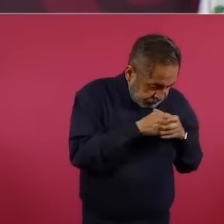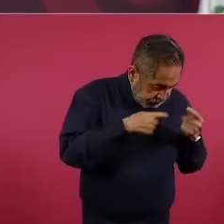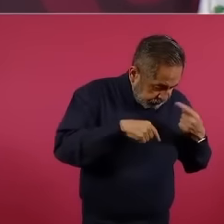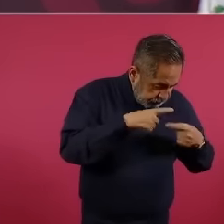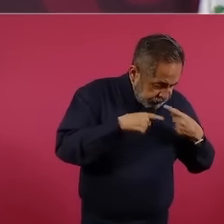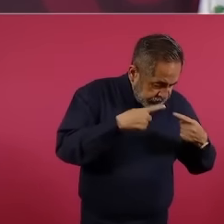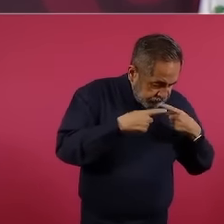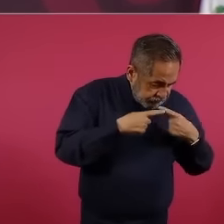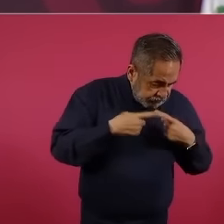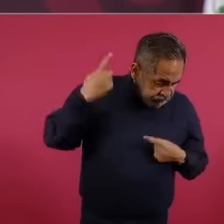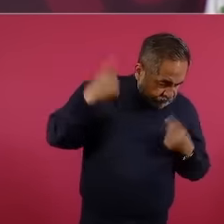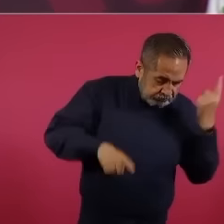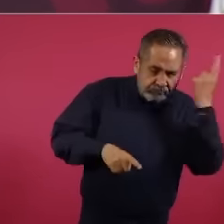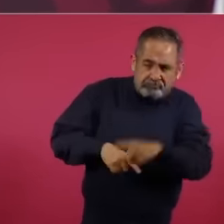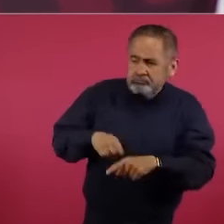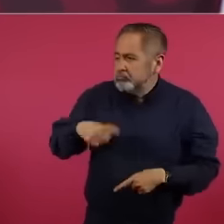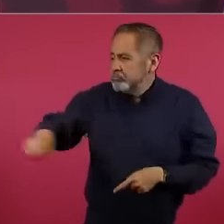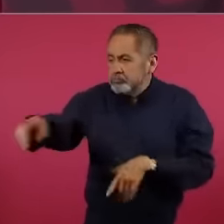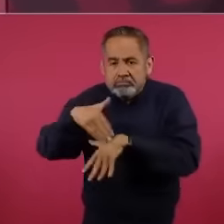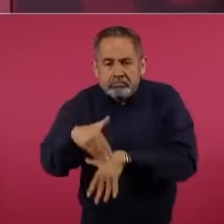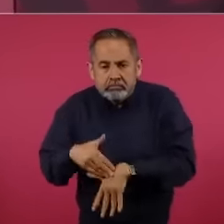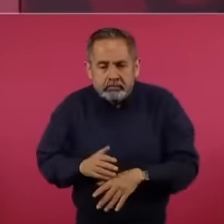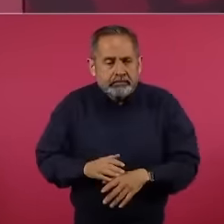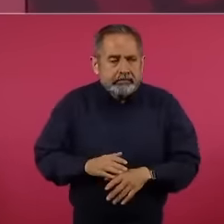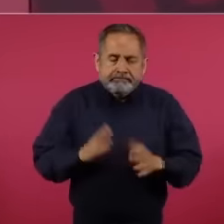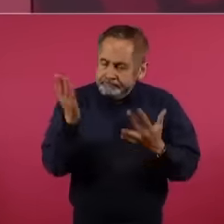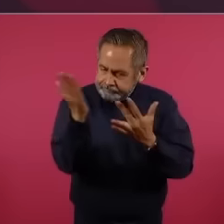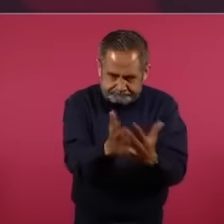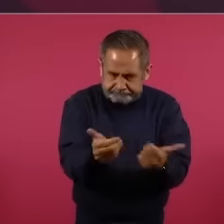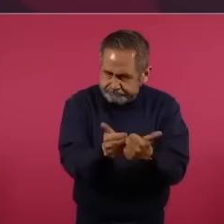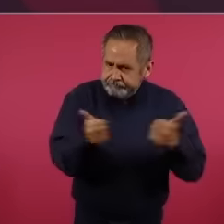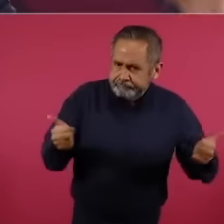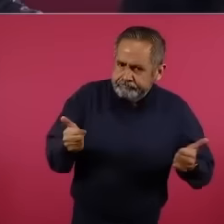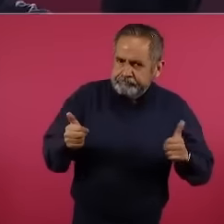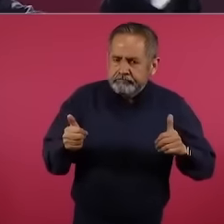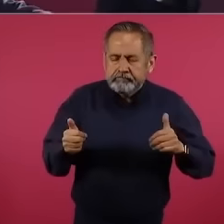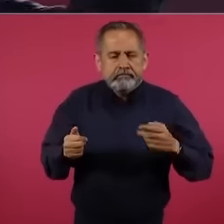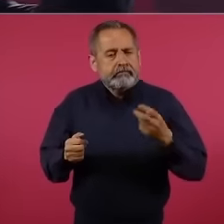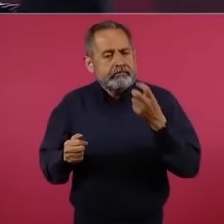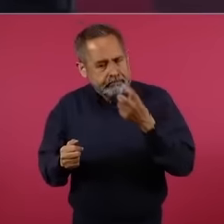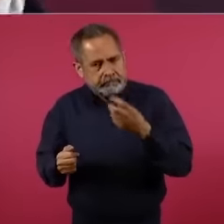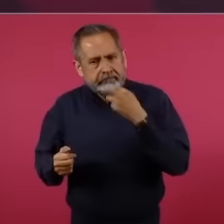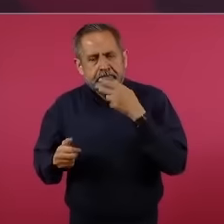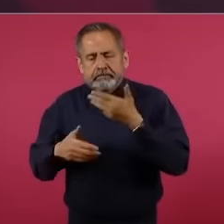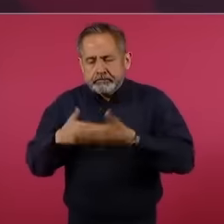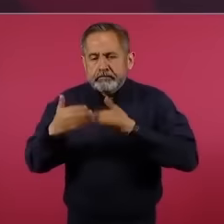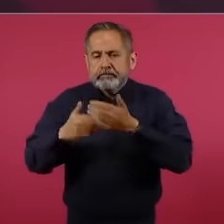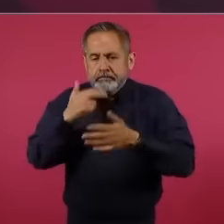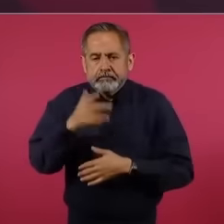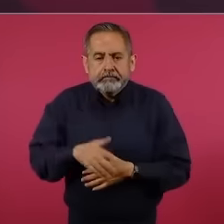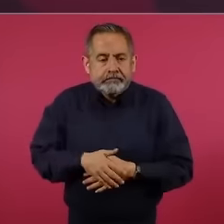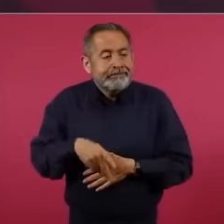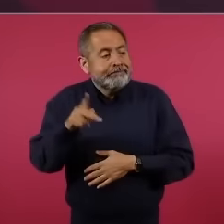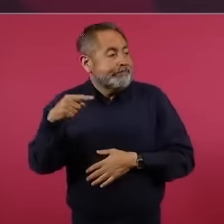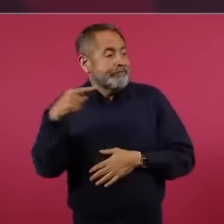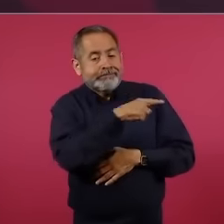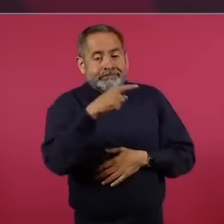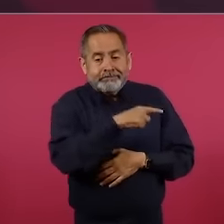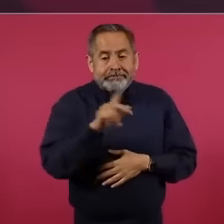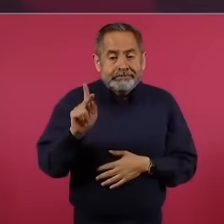Entonces, en eso avanzamos. Sin embargo, el Poder Judicial